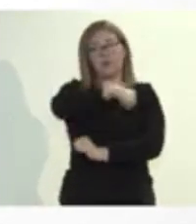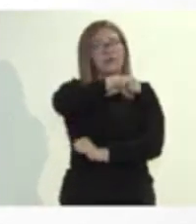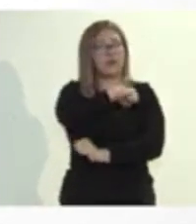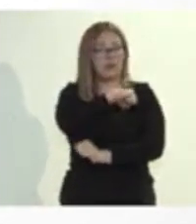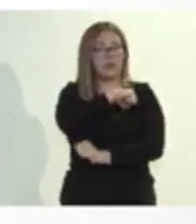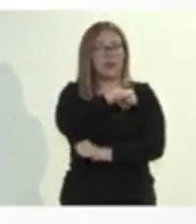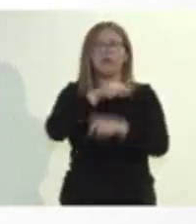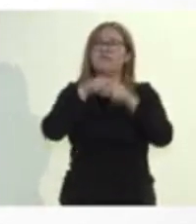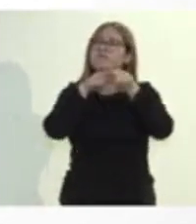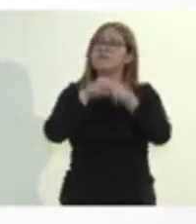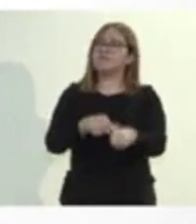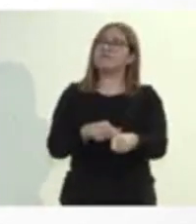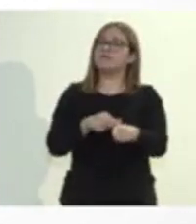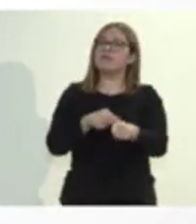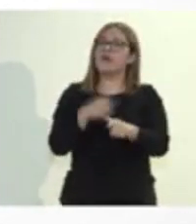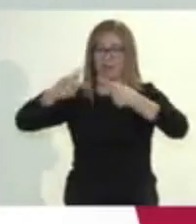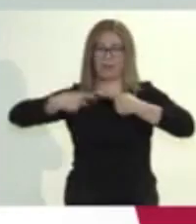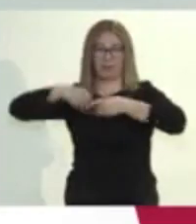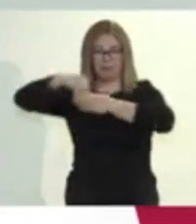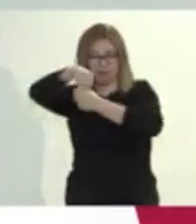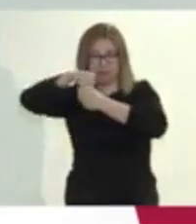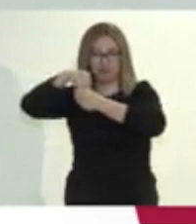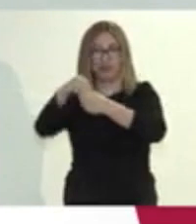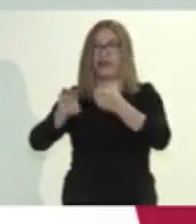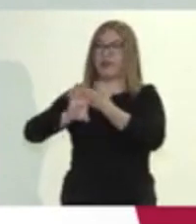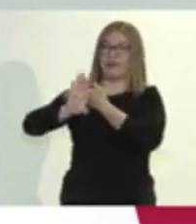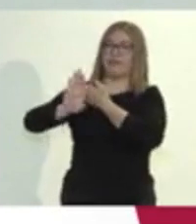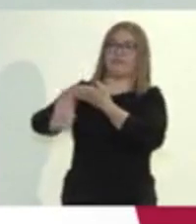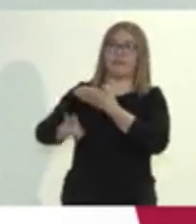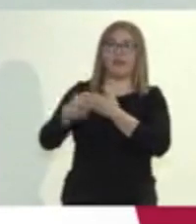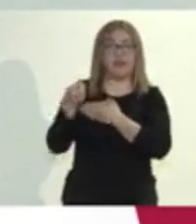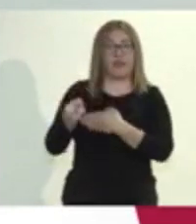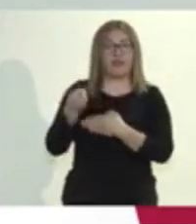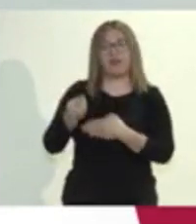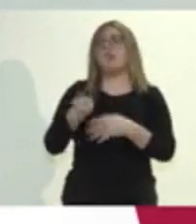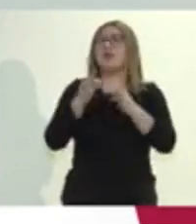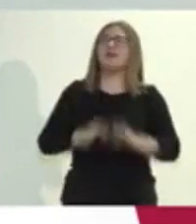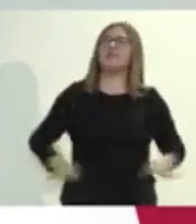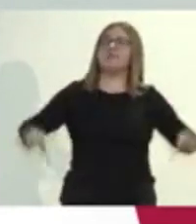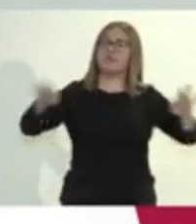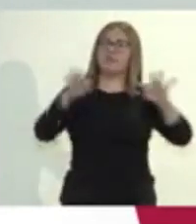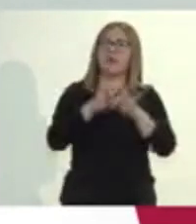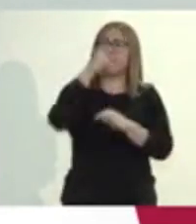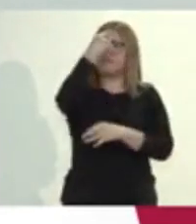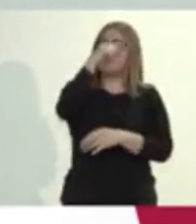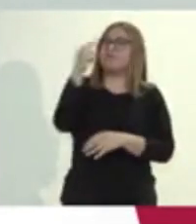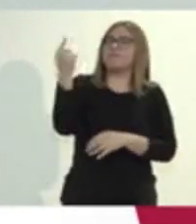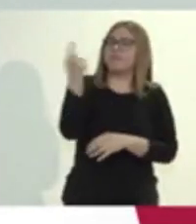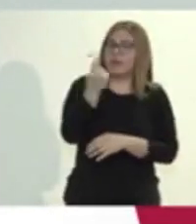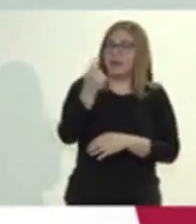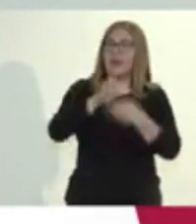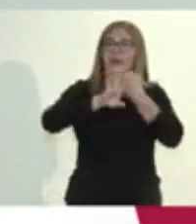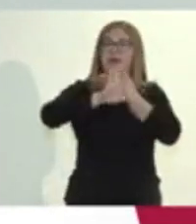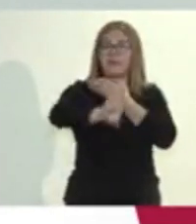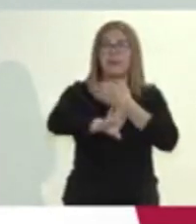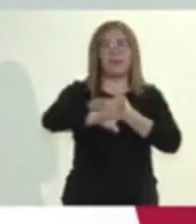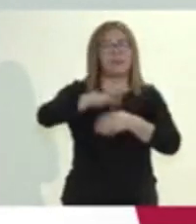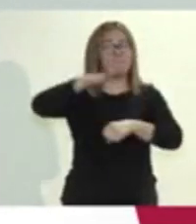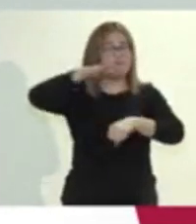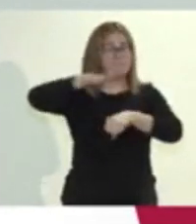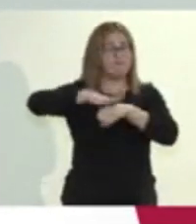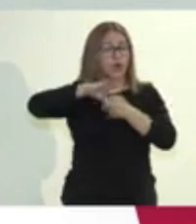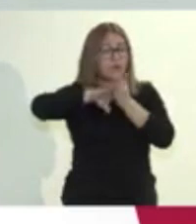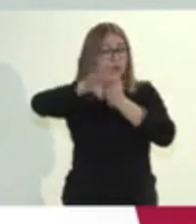cientos o hasta miles de casos. Esto va a ser una parte fundamental para poder evitar este crecimiento